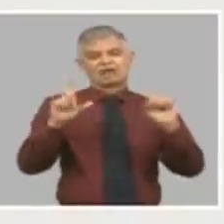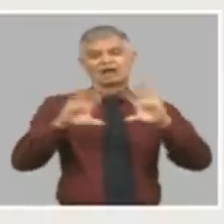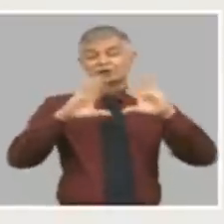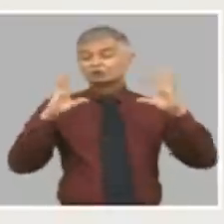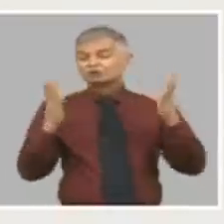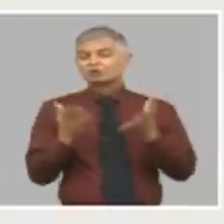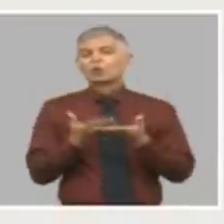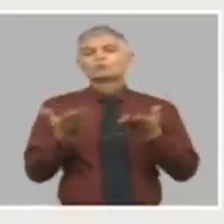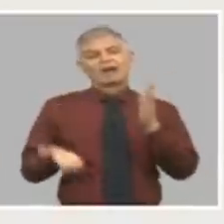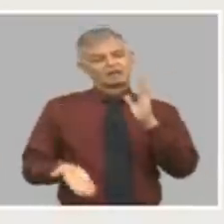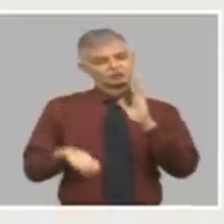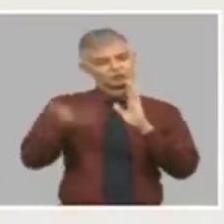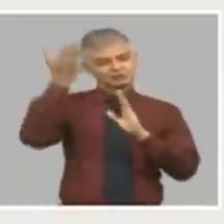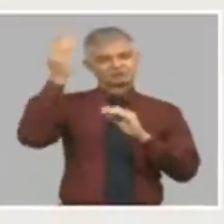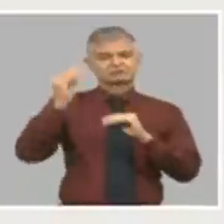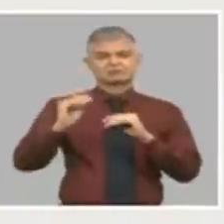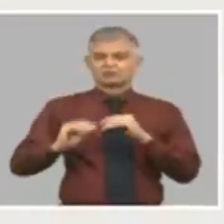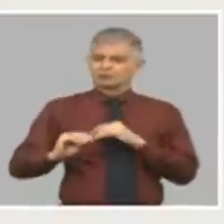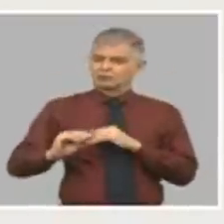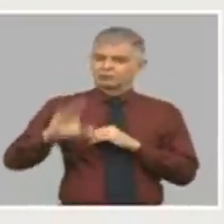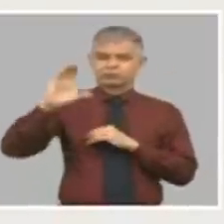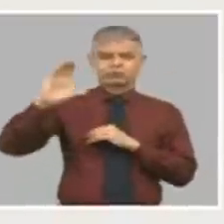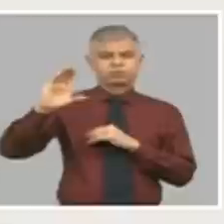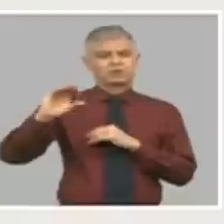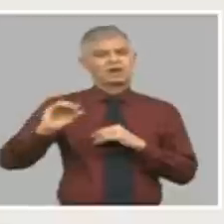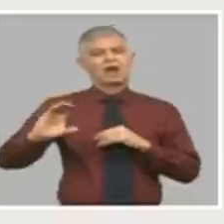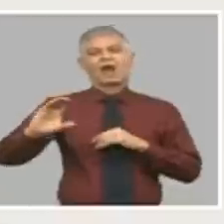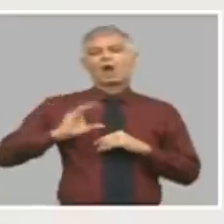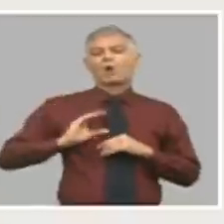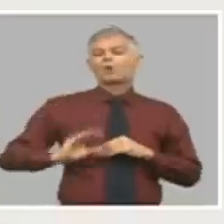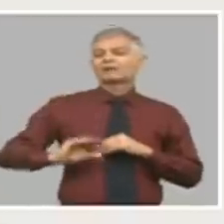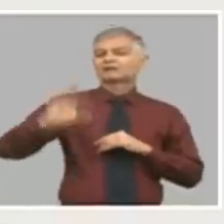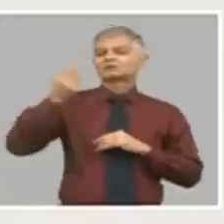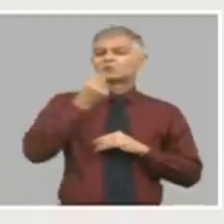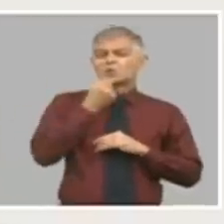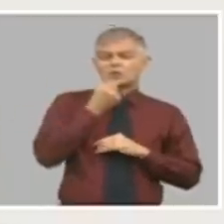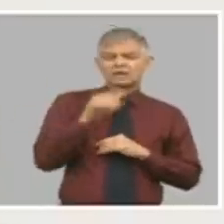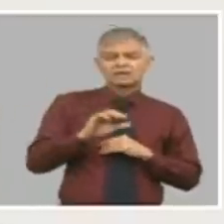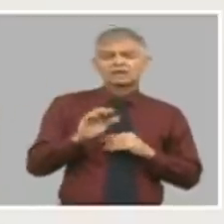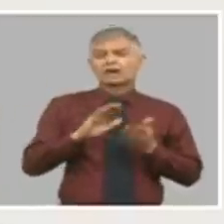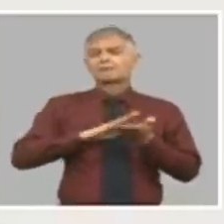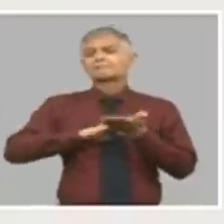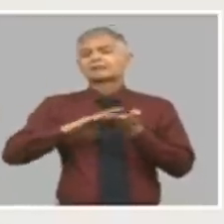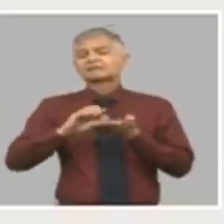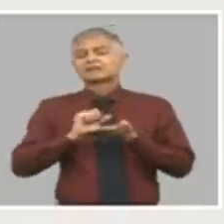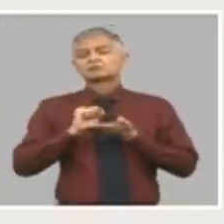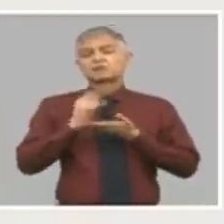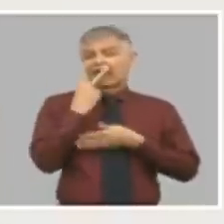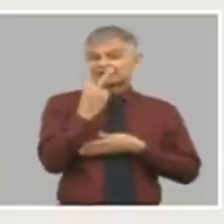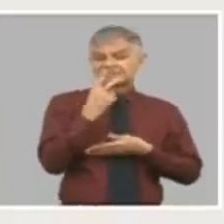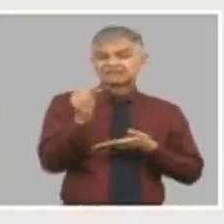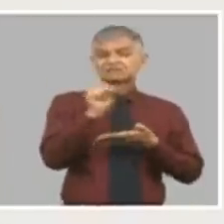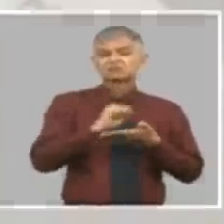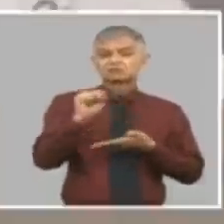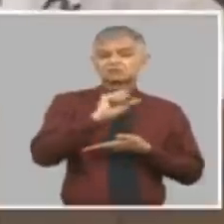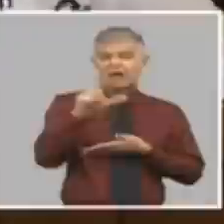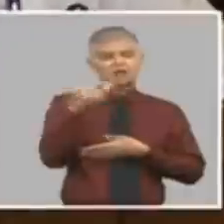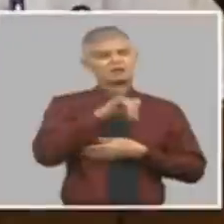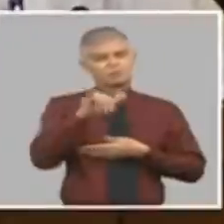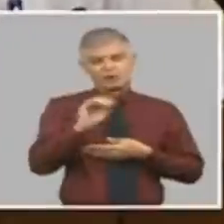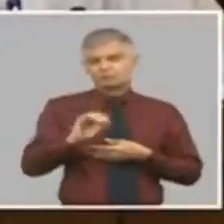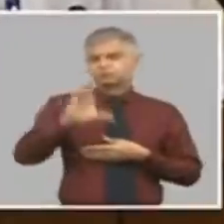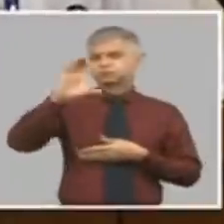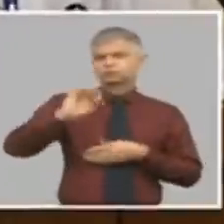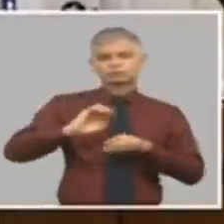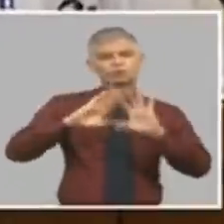va a subir el salario van a subir la jubilación y van a subir las prestaciones de la asistencia social porque si nada más subimos el salario los jubilados